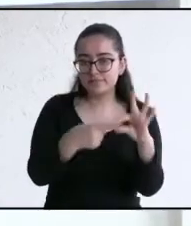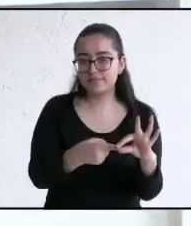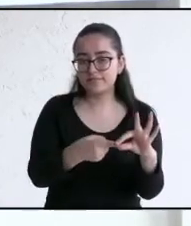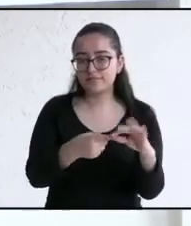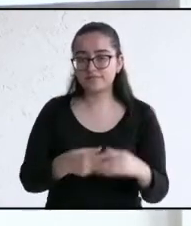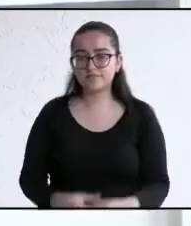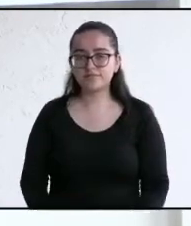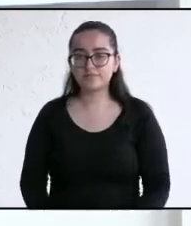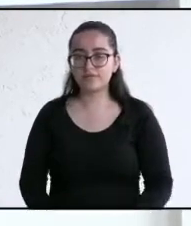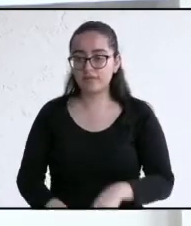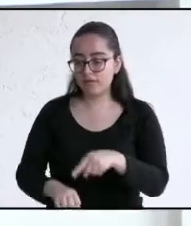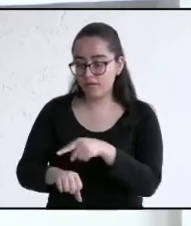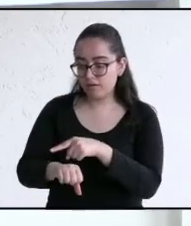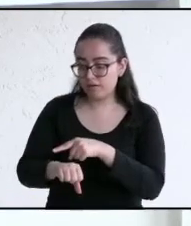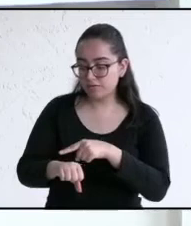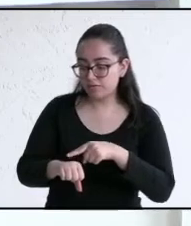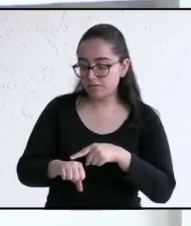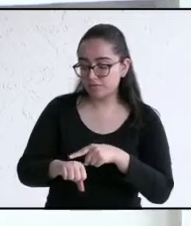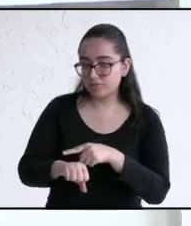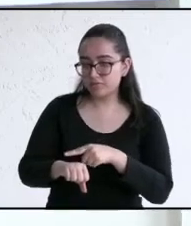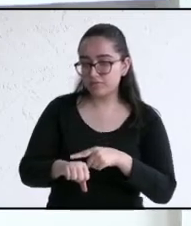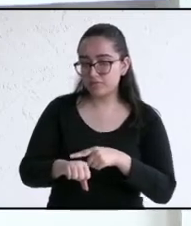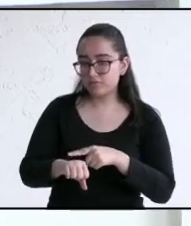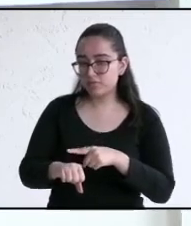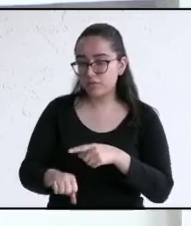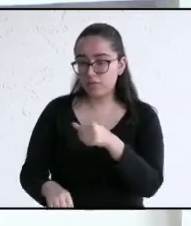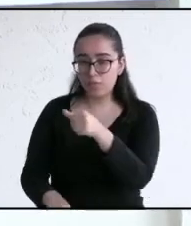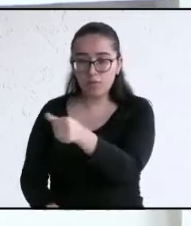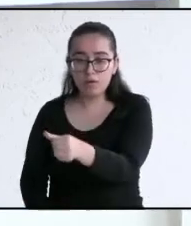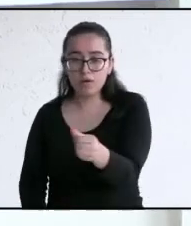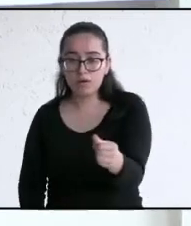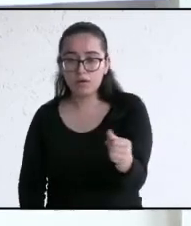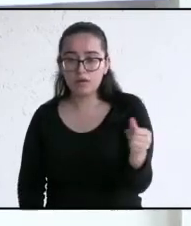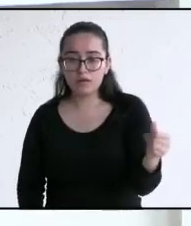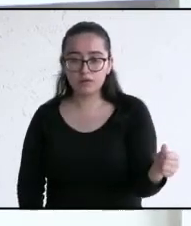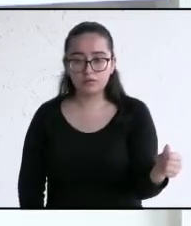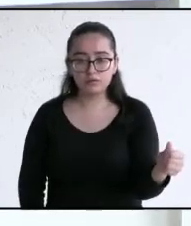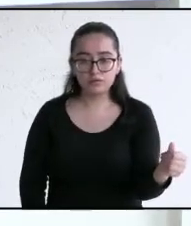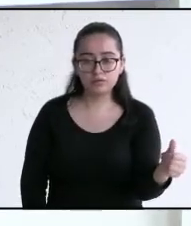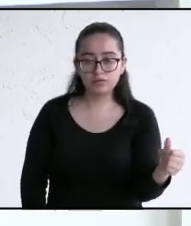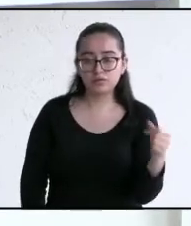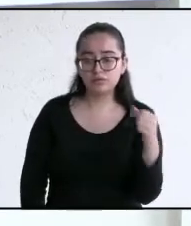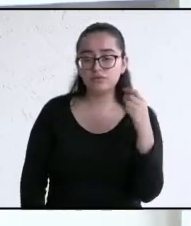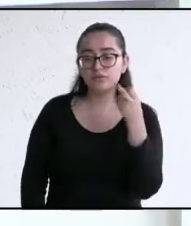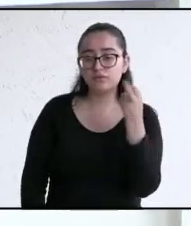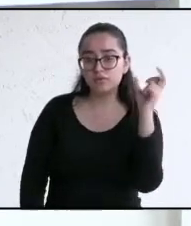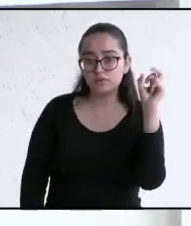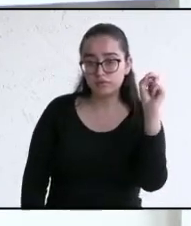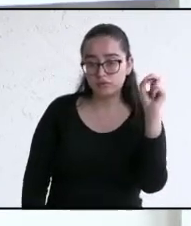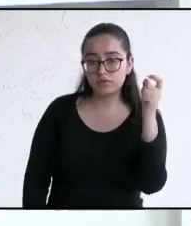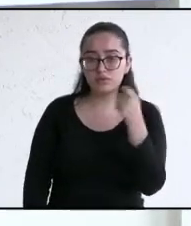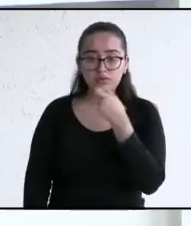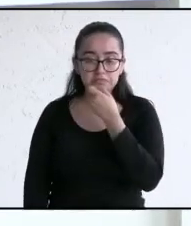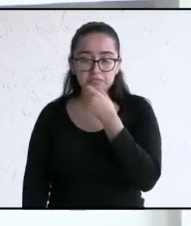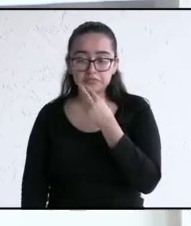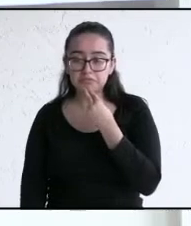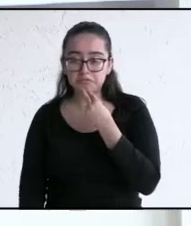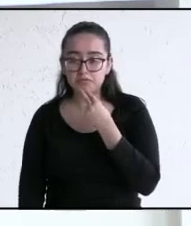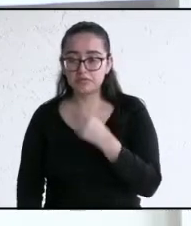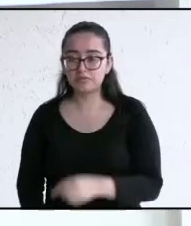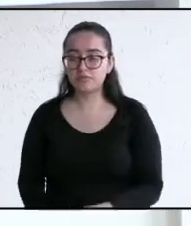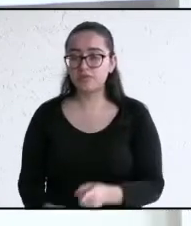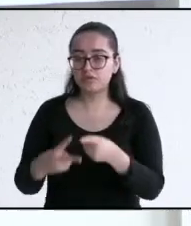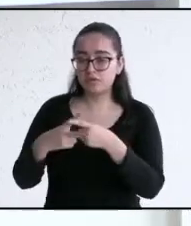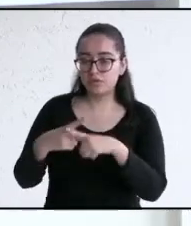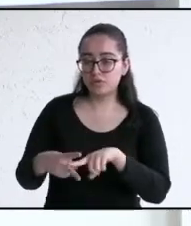presentación, cada participante, candidato o candidata, contará con 30 segundos. Y comenzamos con